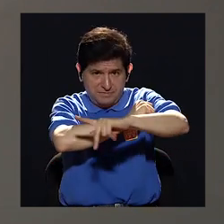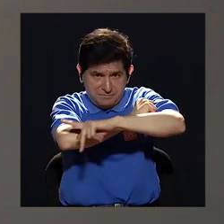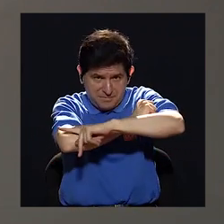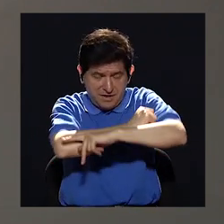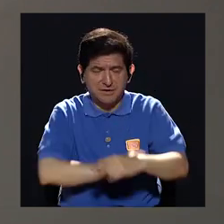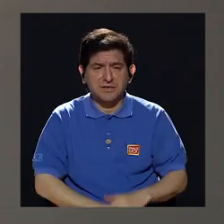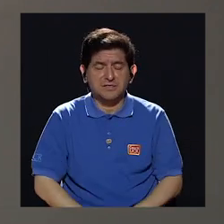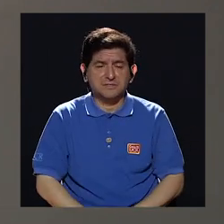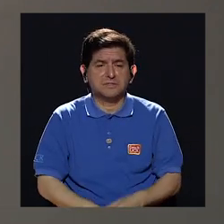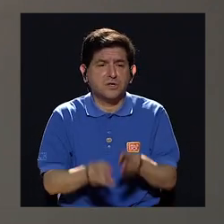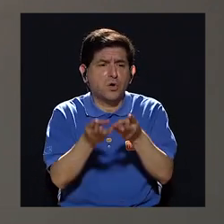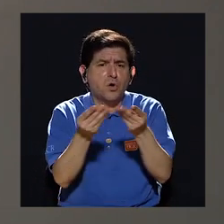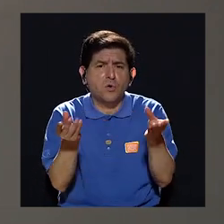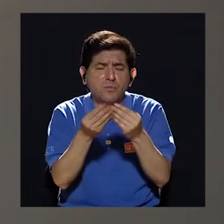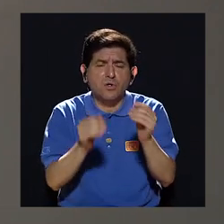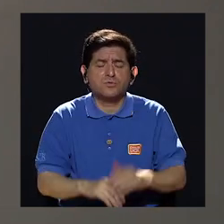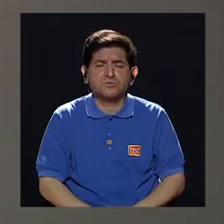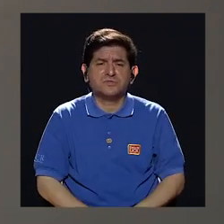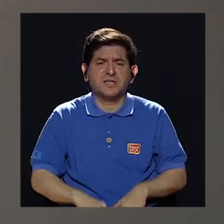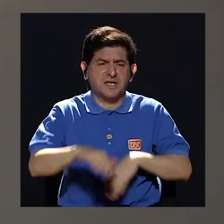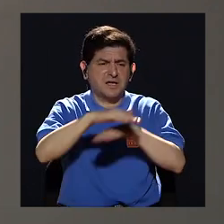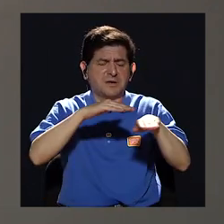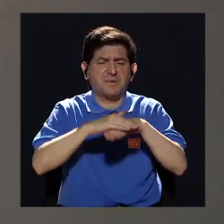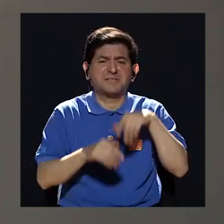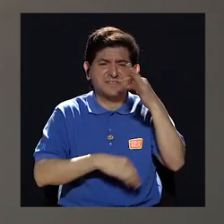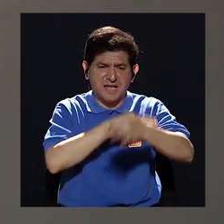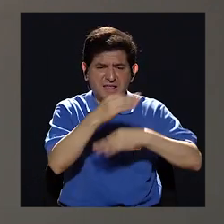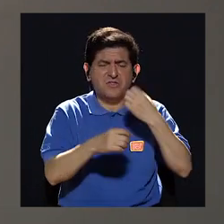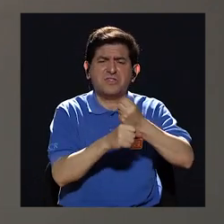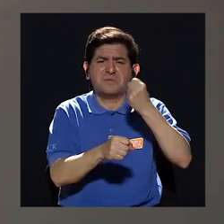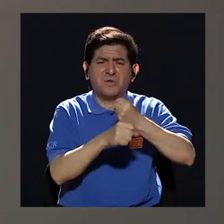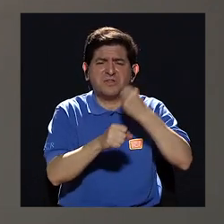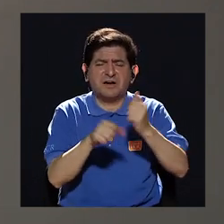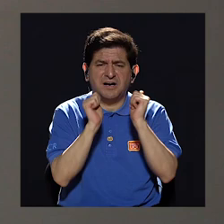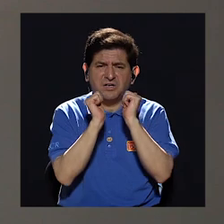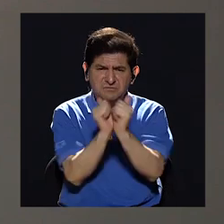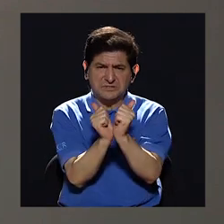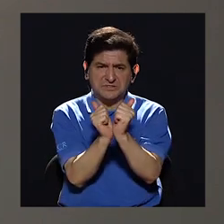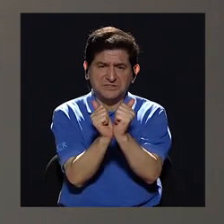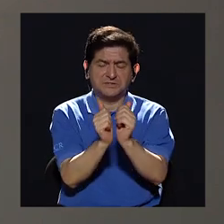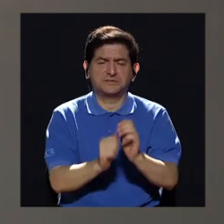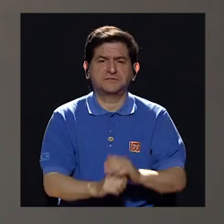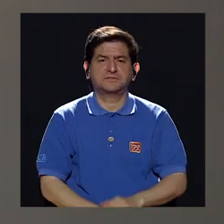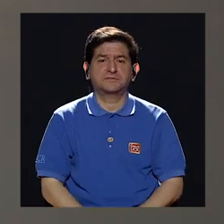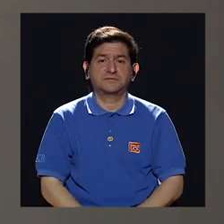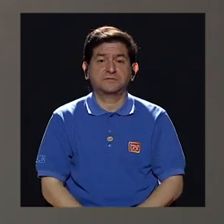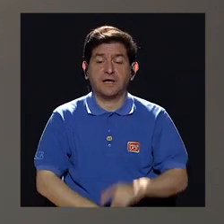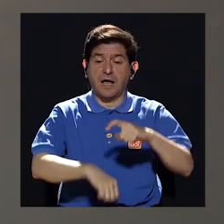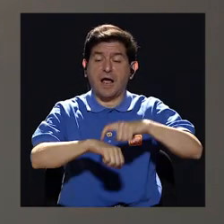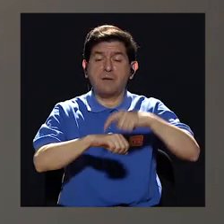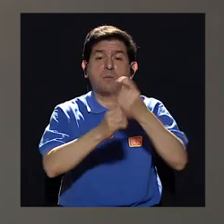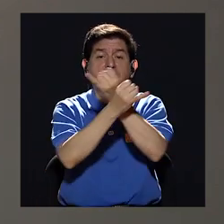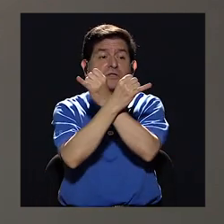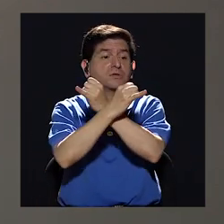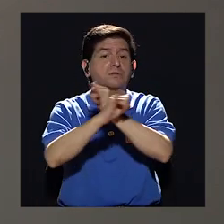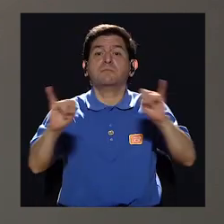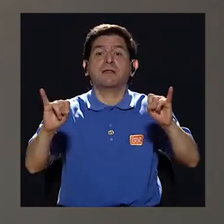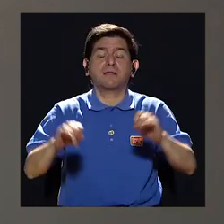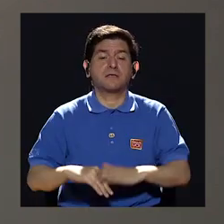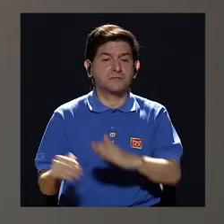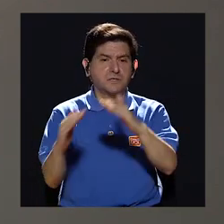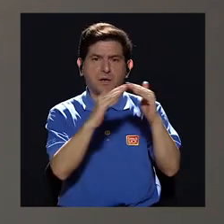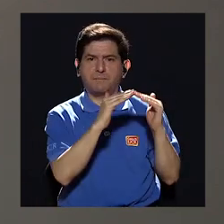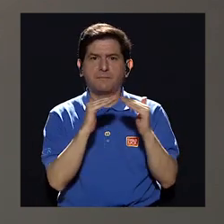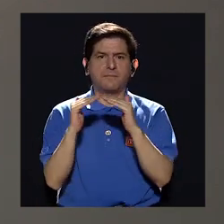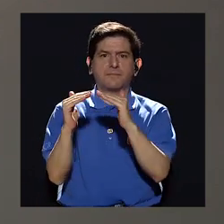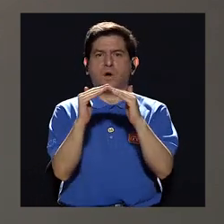se produjo sobre la base de ese tipo de trabajo. Cuando vino la independencia, esa